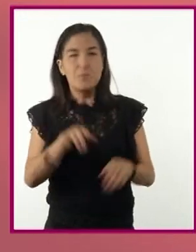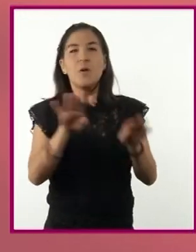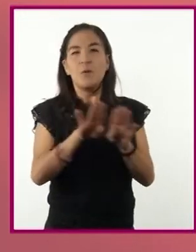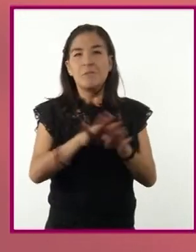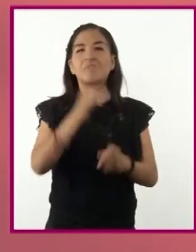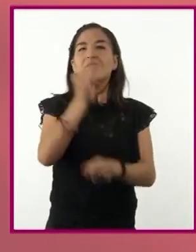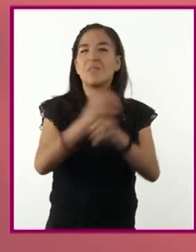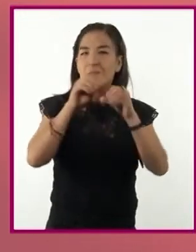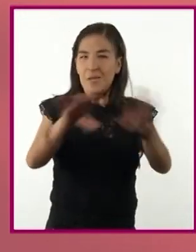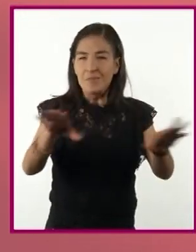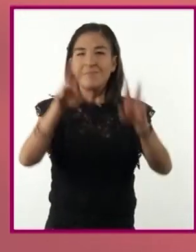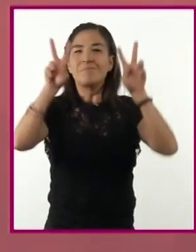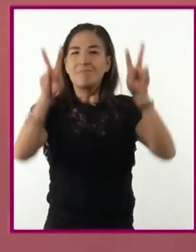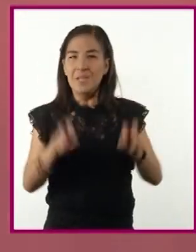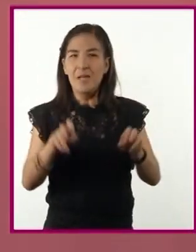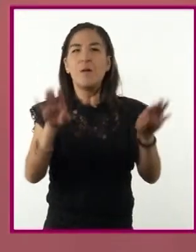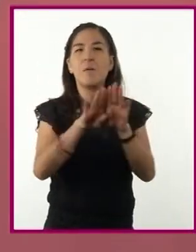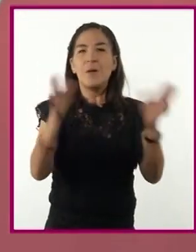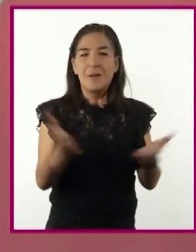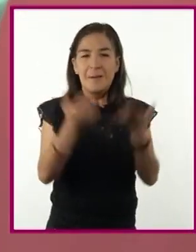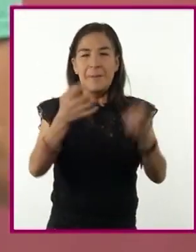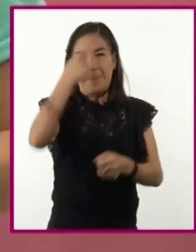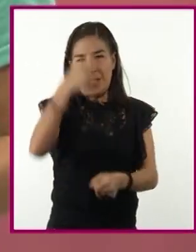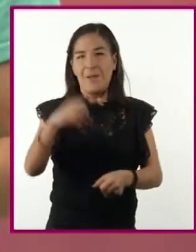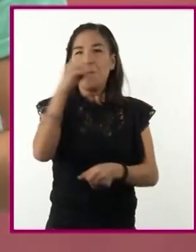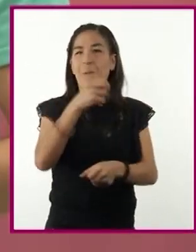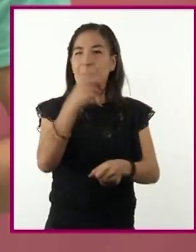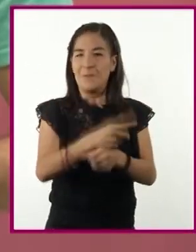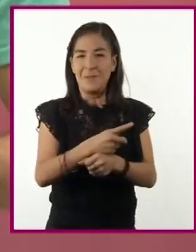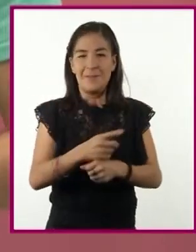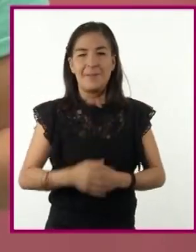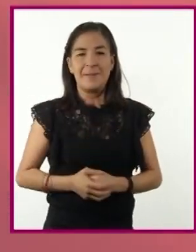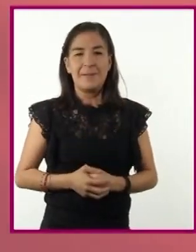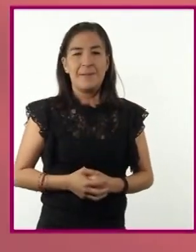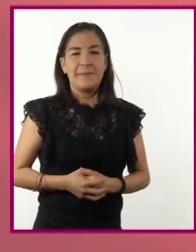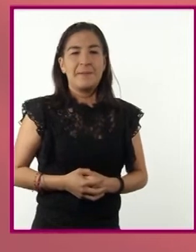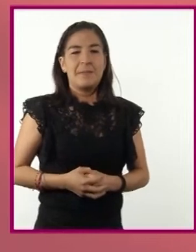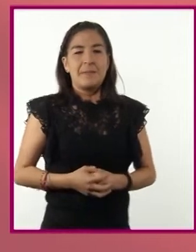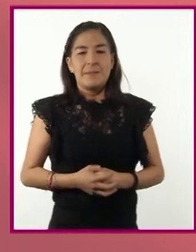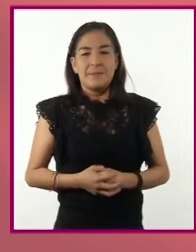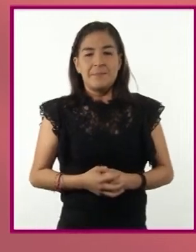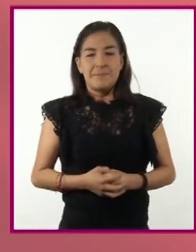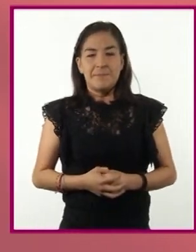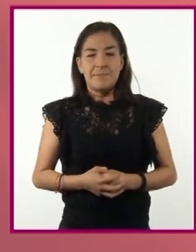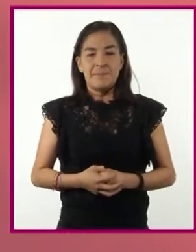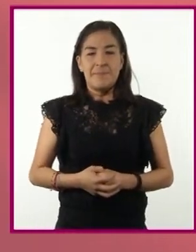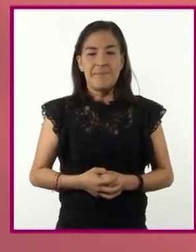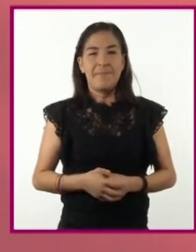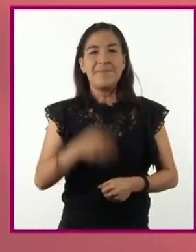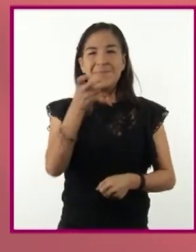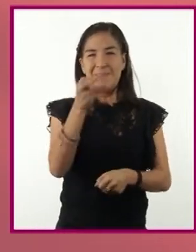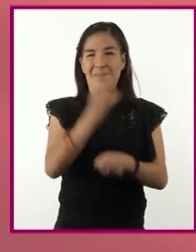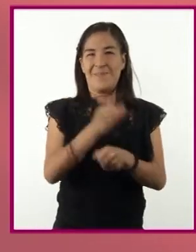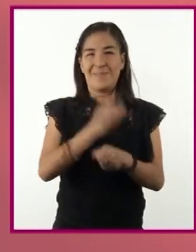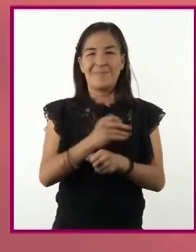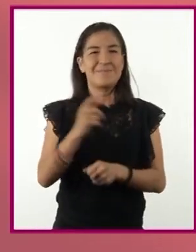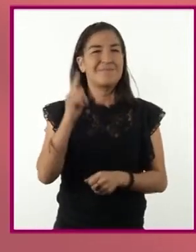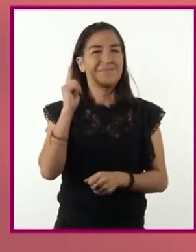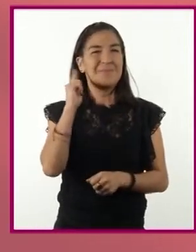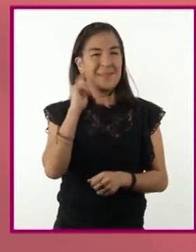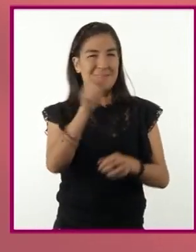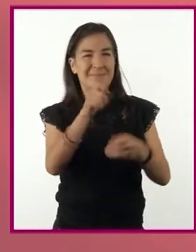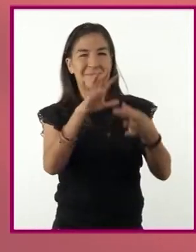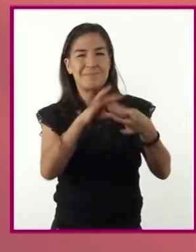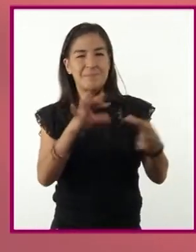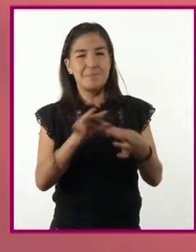dirigidos, impulso y oportunidad. Como acabamos de escuchar, es la